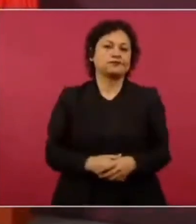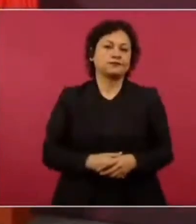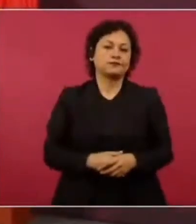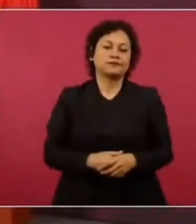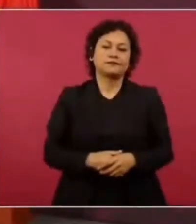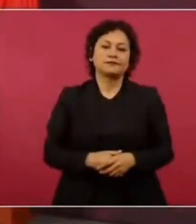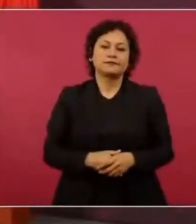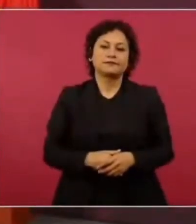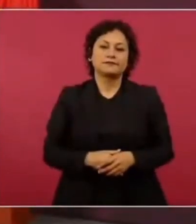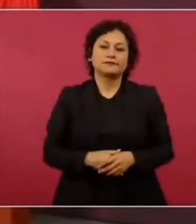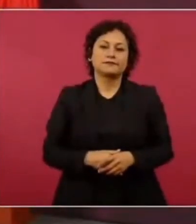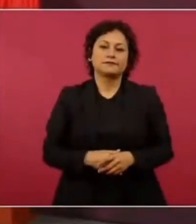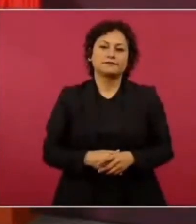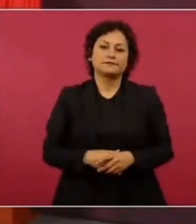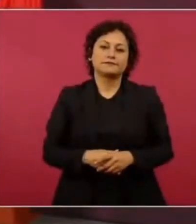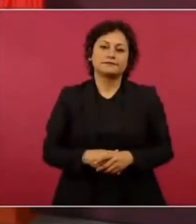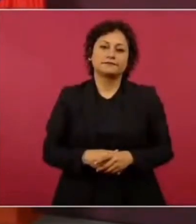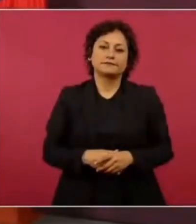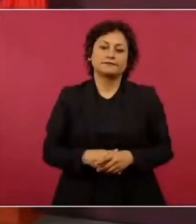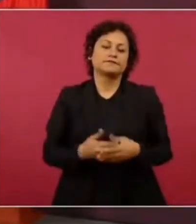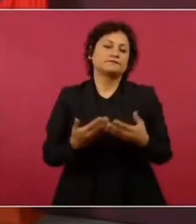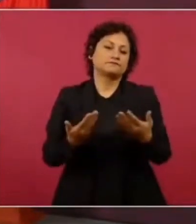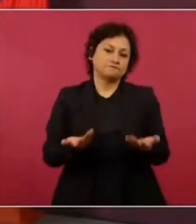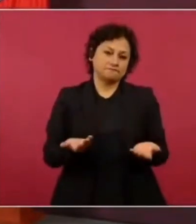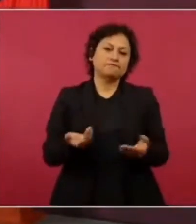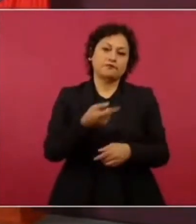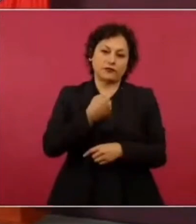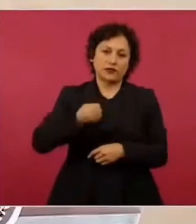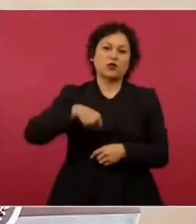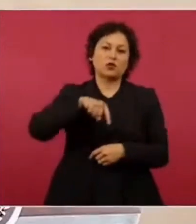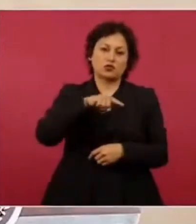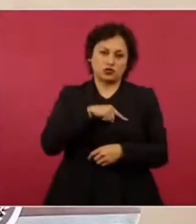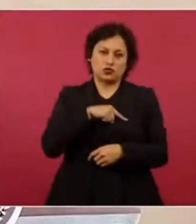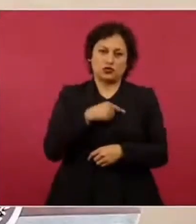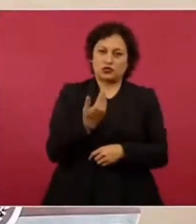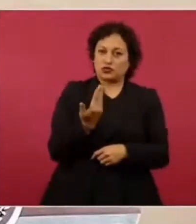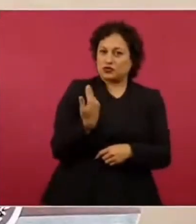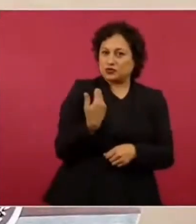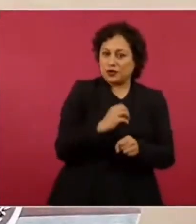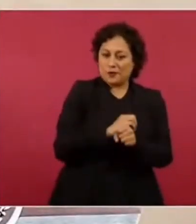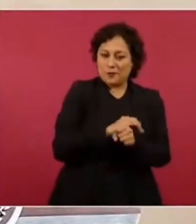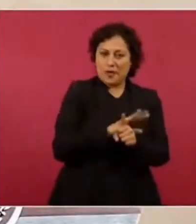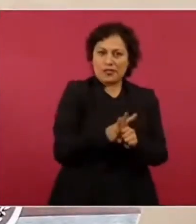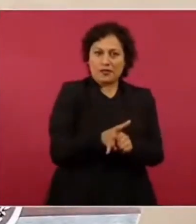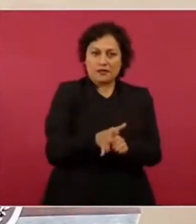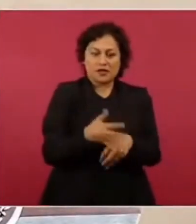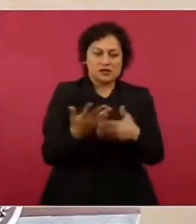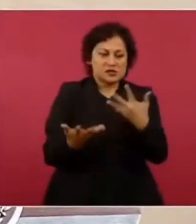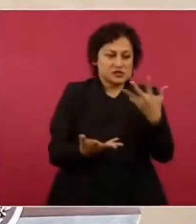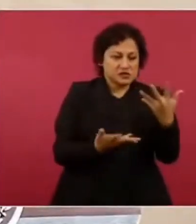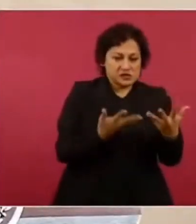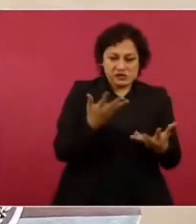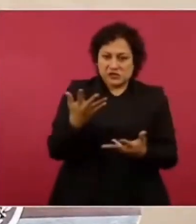pasamos la prueba de la pandemia sin endeudar al país porque